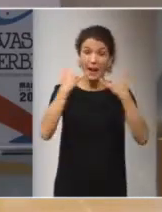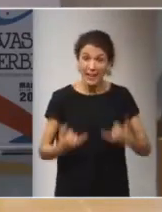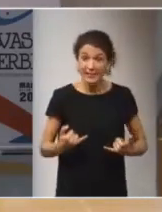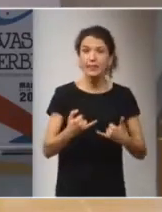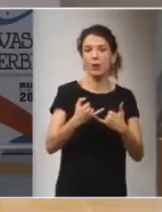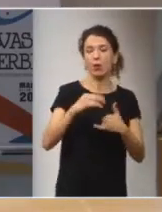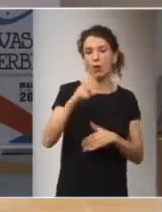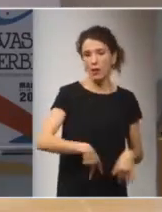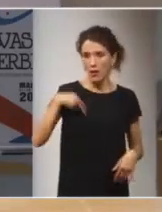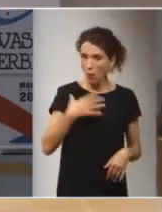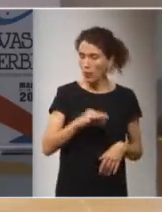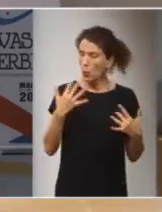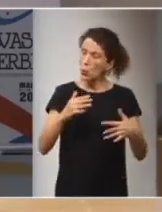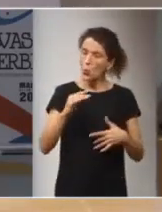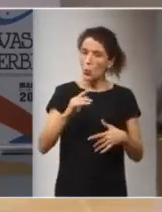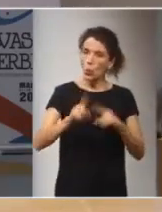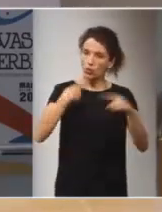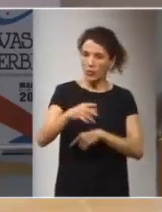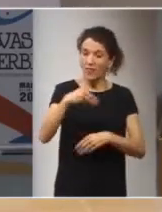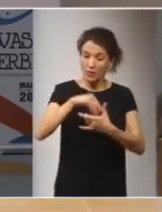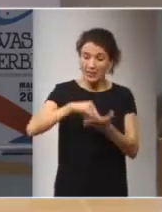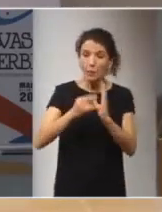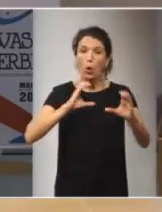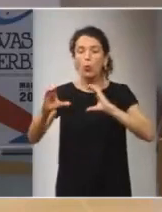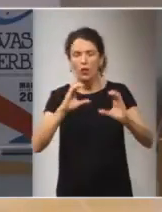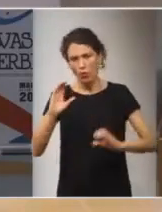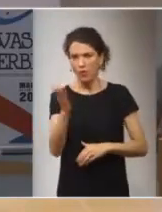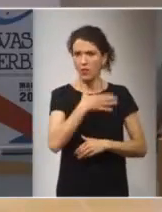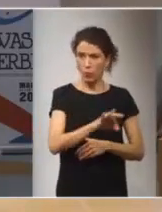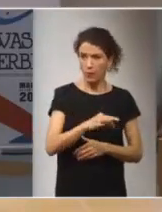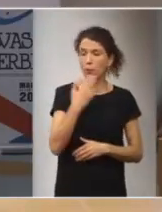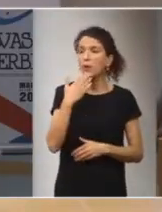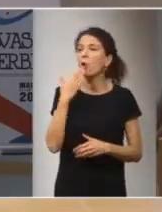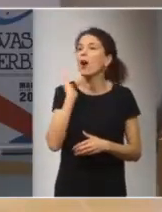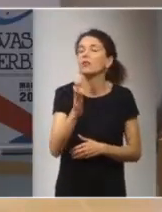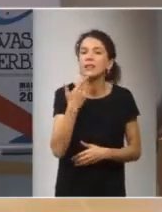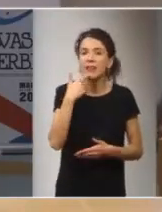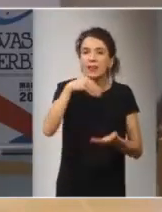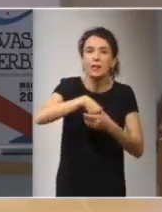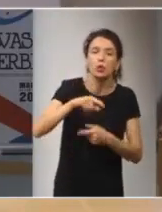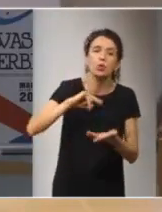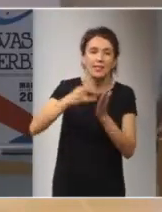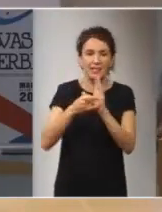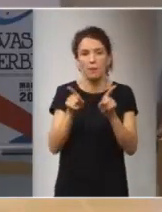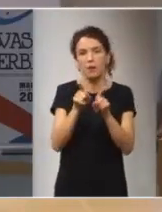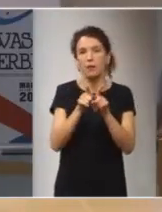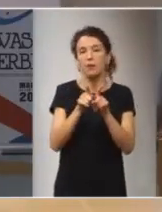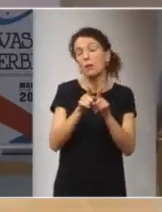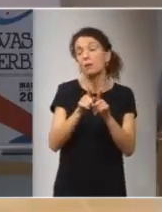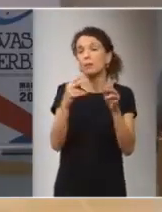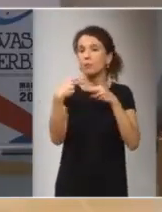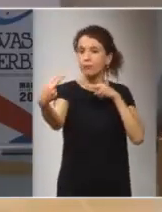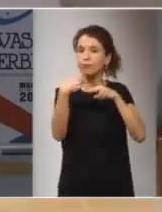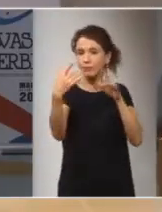electrónicos puede tener consecuencias muy severas en los sistemas de comunicación que afectarían lo que son los sistemas de viajes internacionales